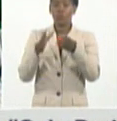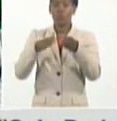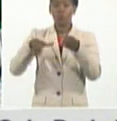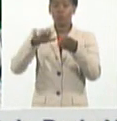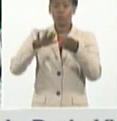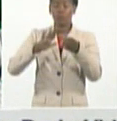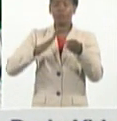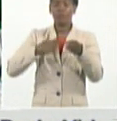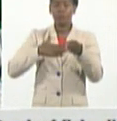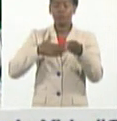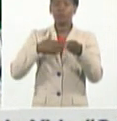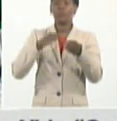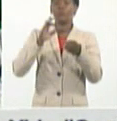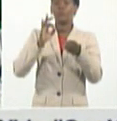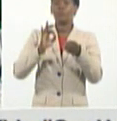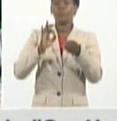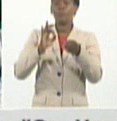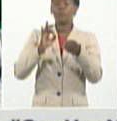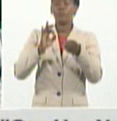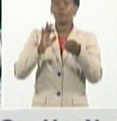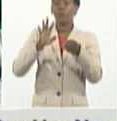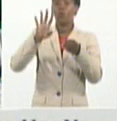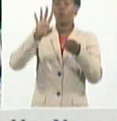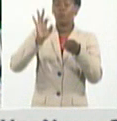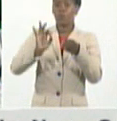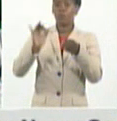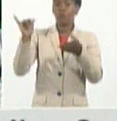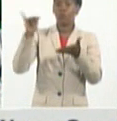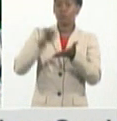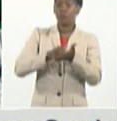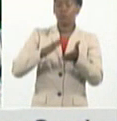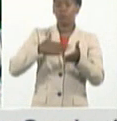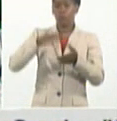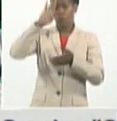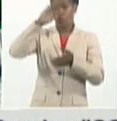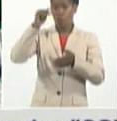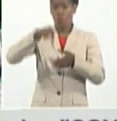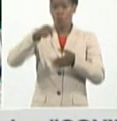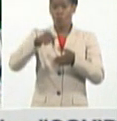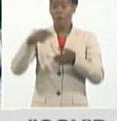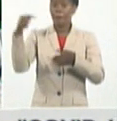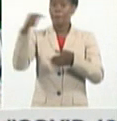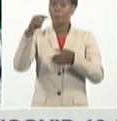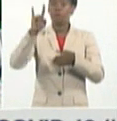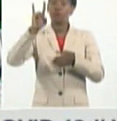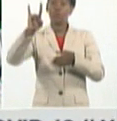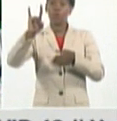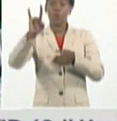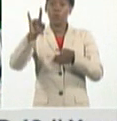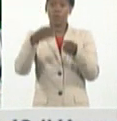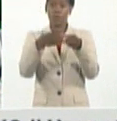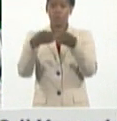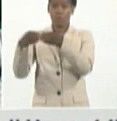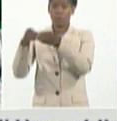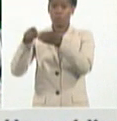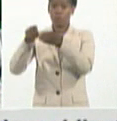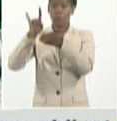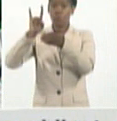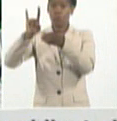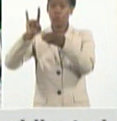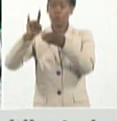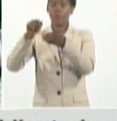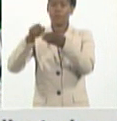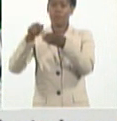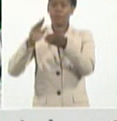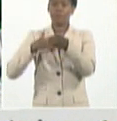excepto nueve canadienses procedentes de Canadá, que se diagnosticaron en